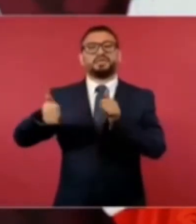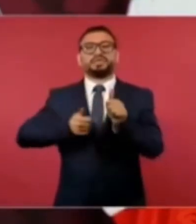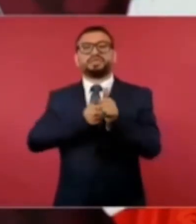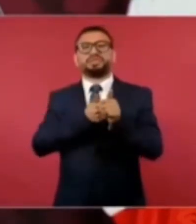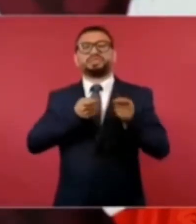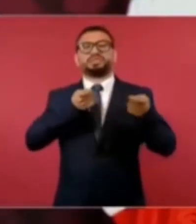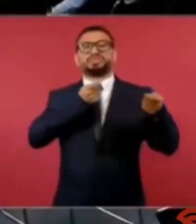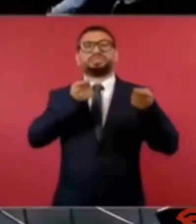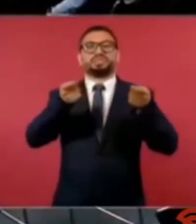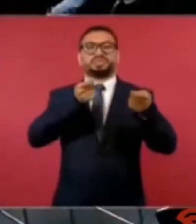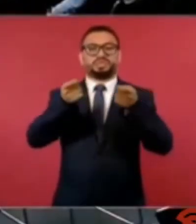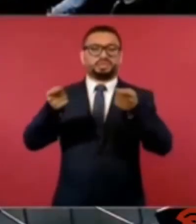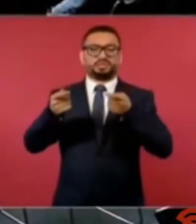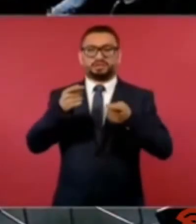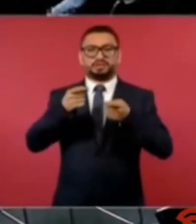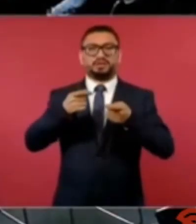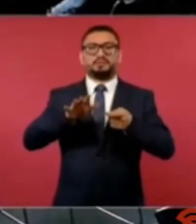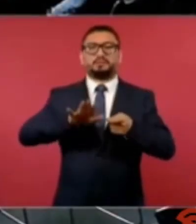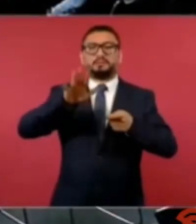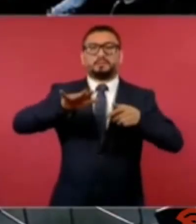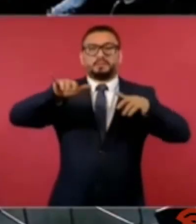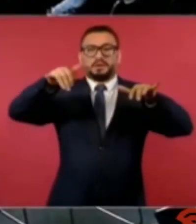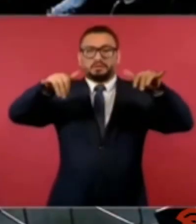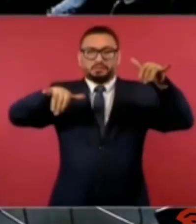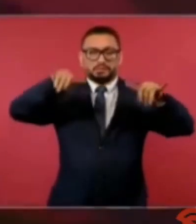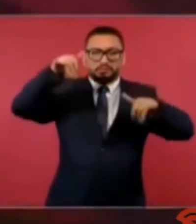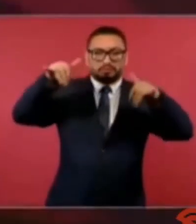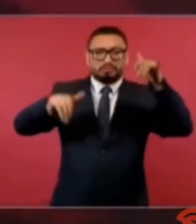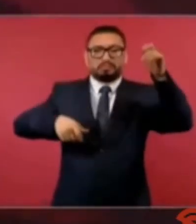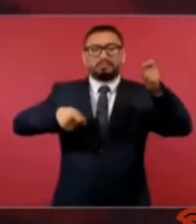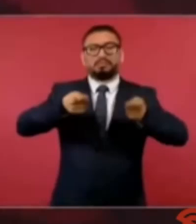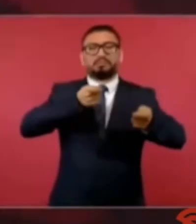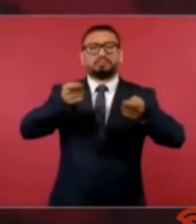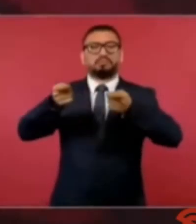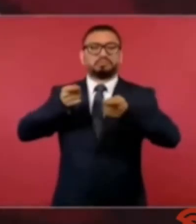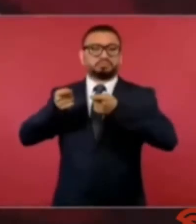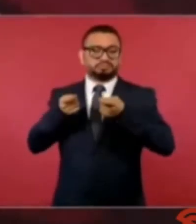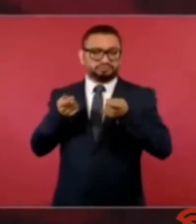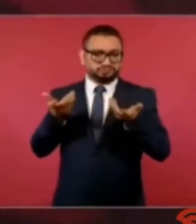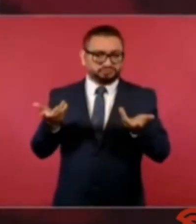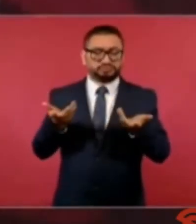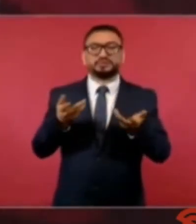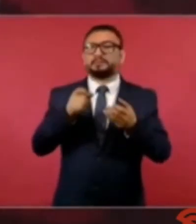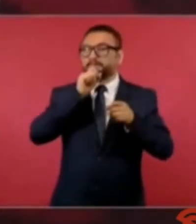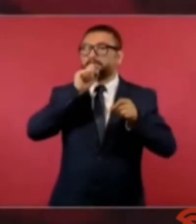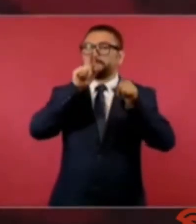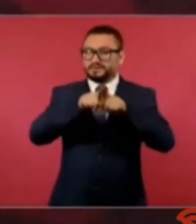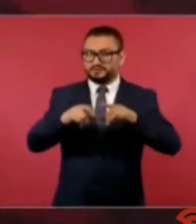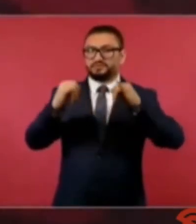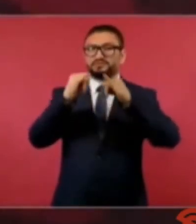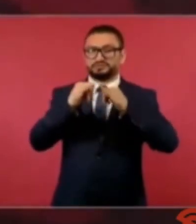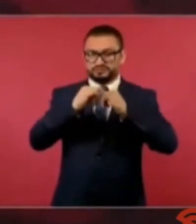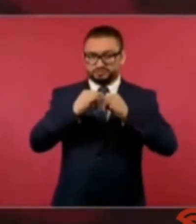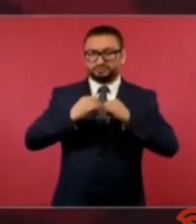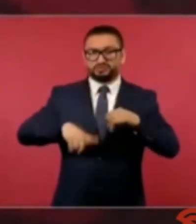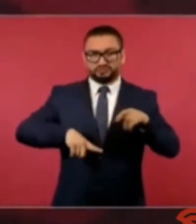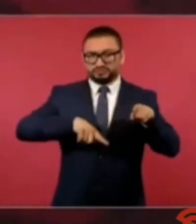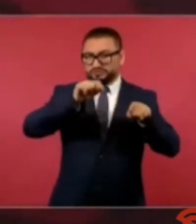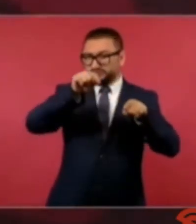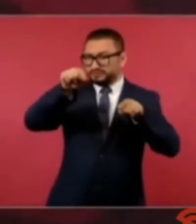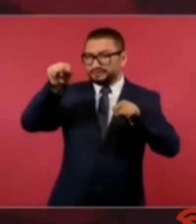como títeres y lo mismo las instituciones si hay instituciones